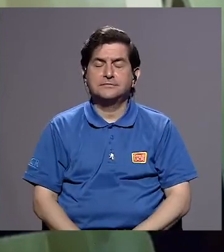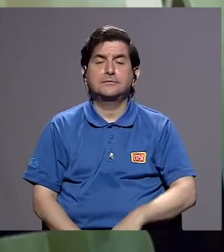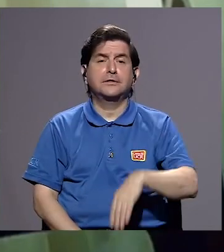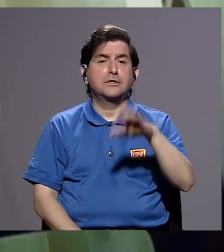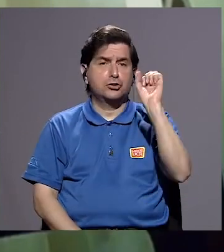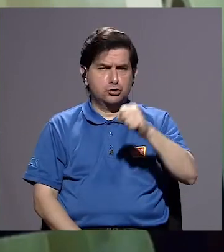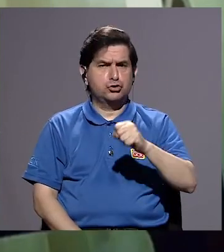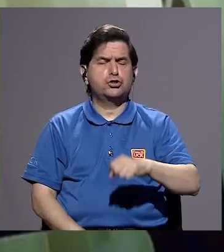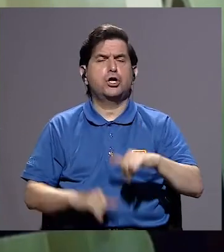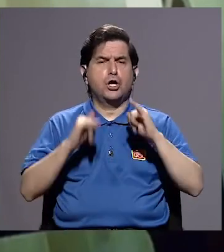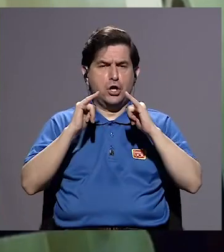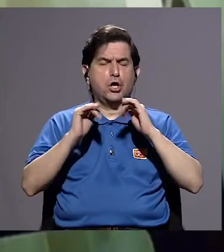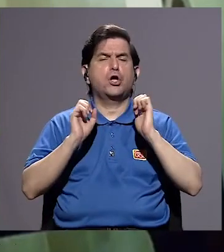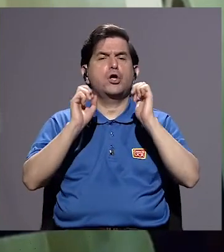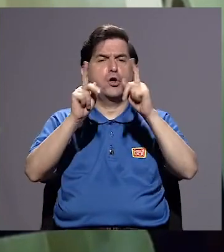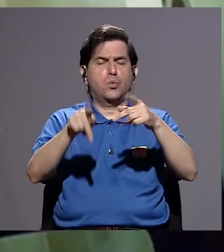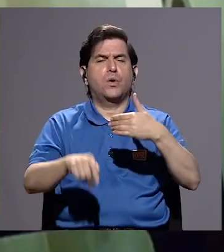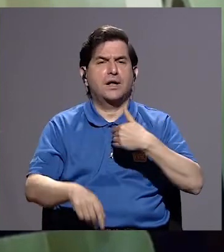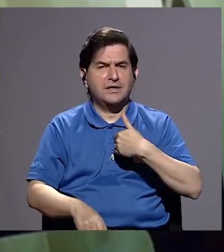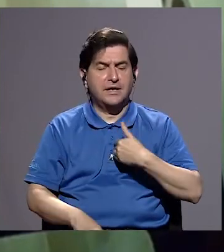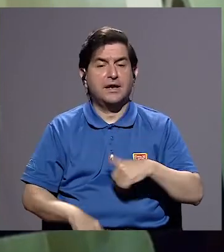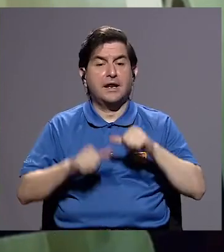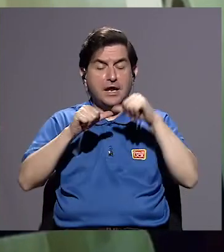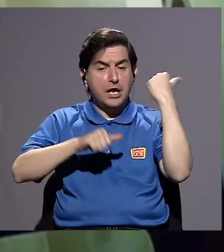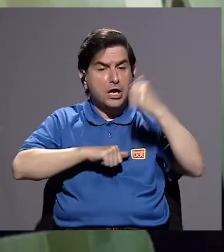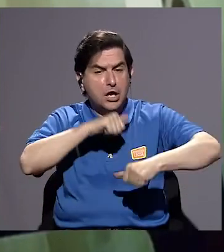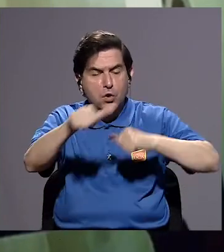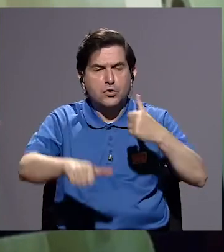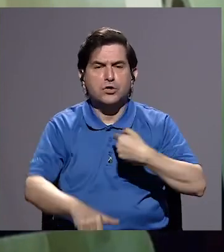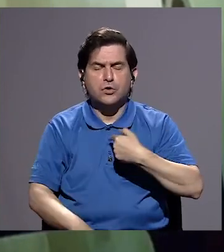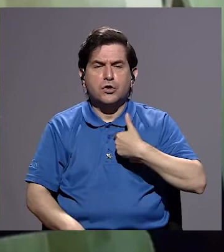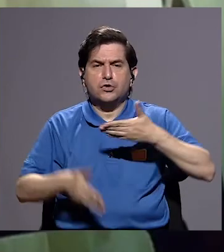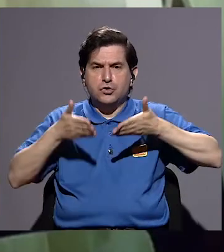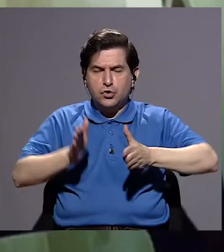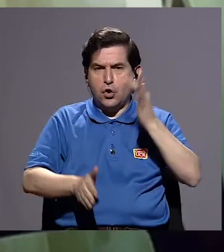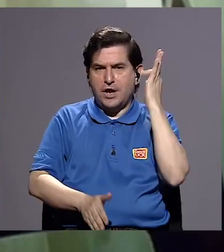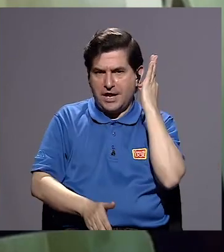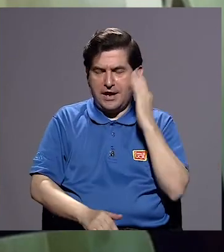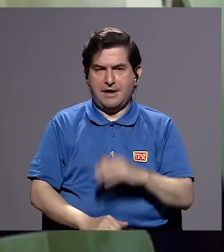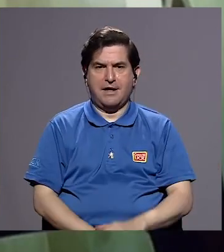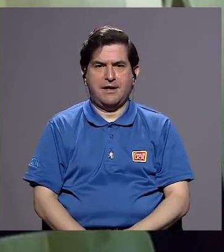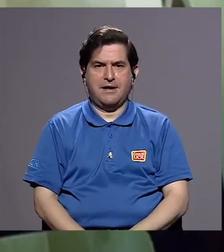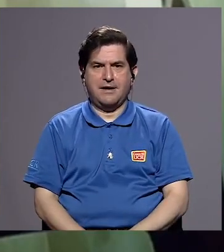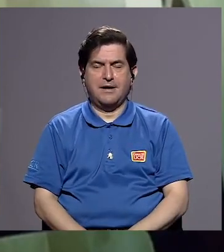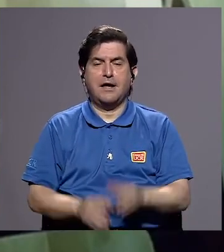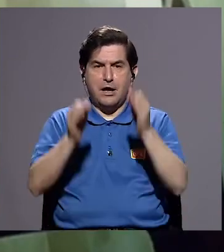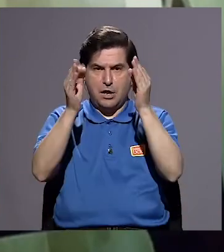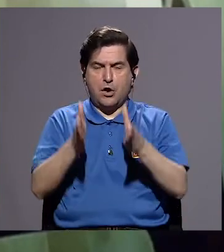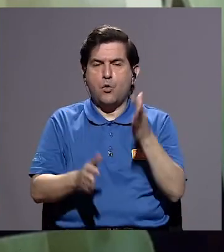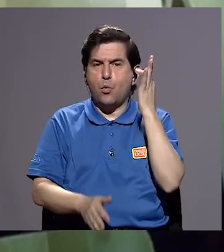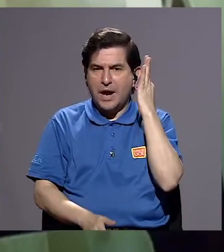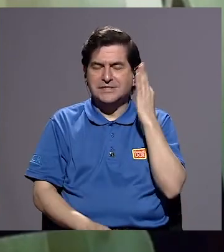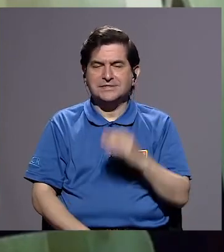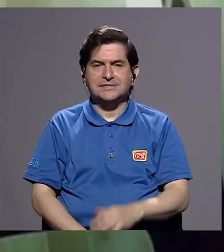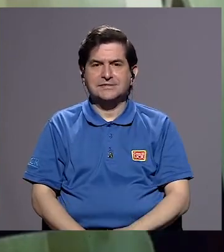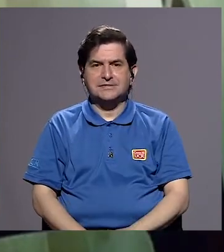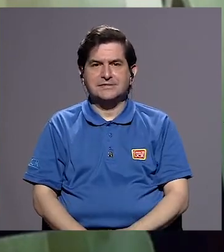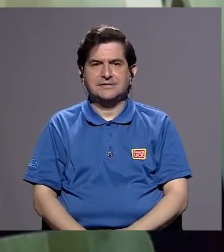Sí, tenemos las mismas posibilidades. Tenemos que seguir luchando. Yo tengo una hija que es jueza,